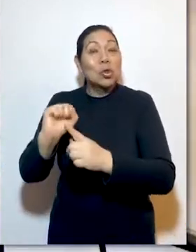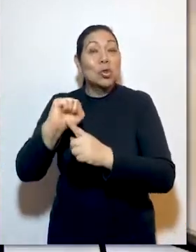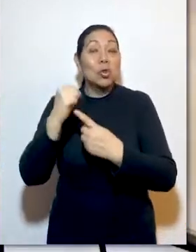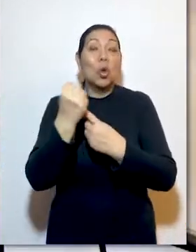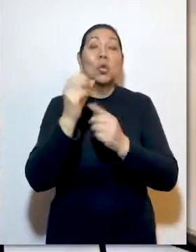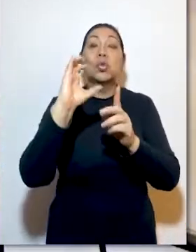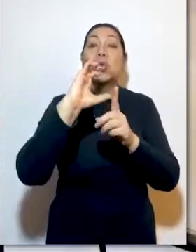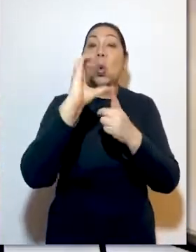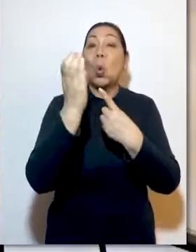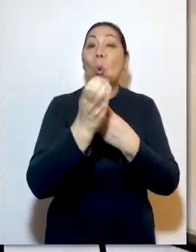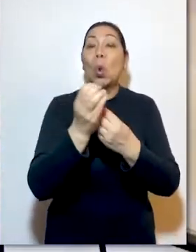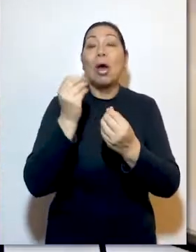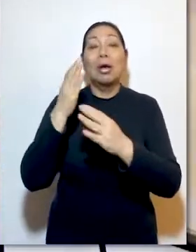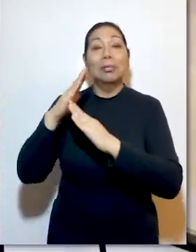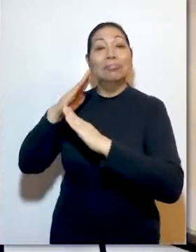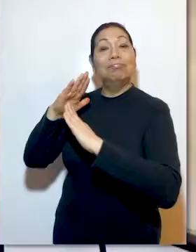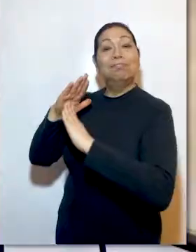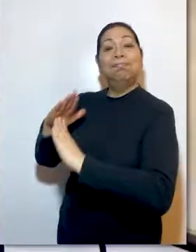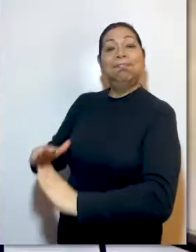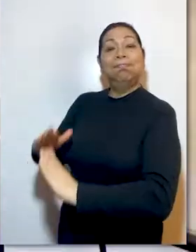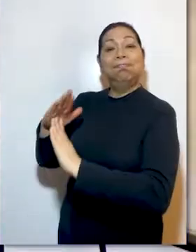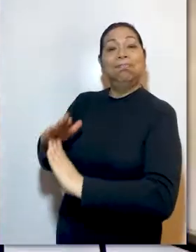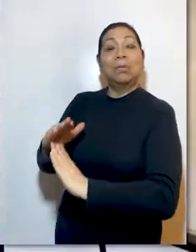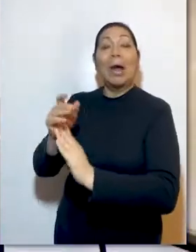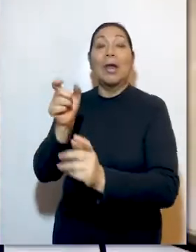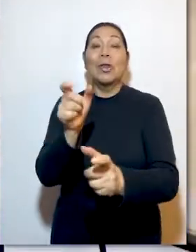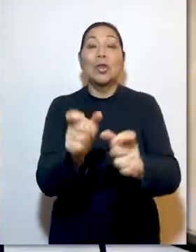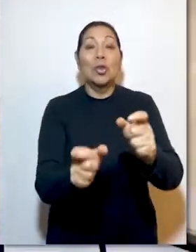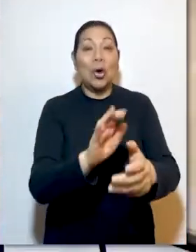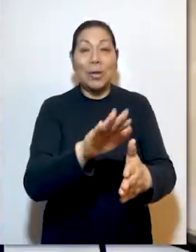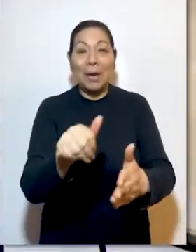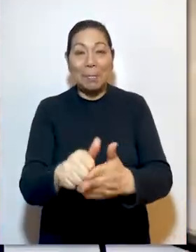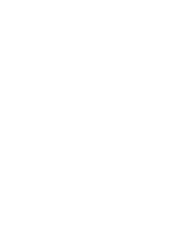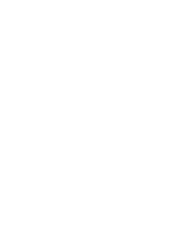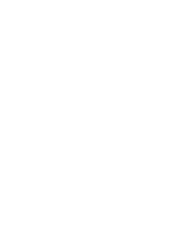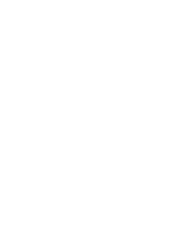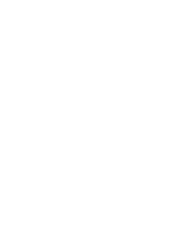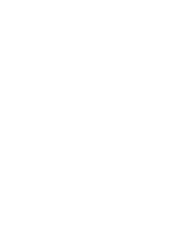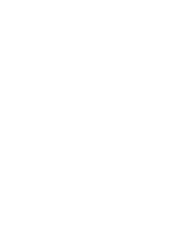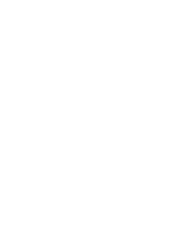patrones socioculturales discriminatorios en la población. ¡Gracias!